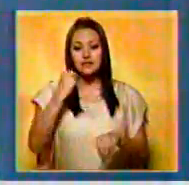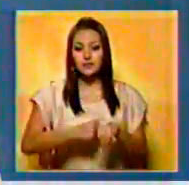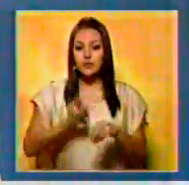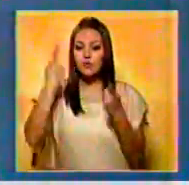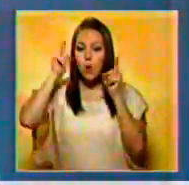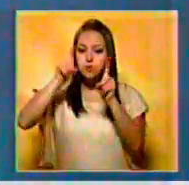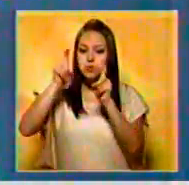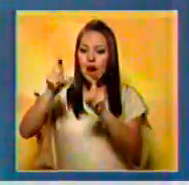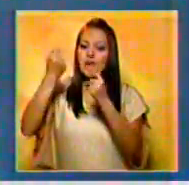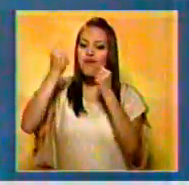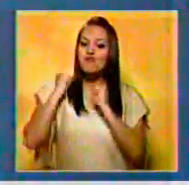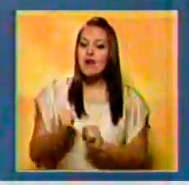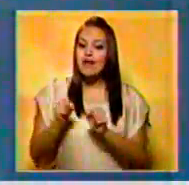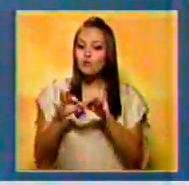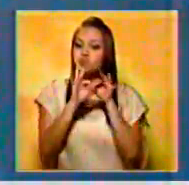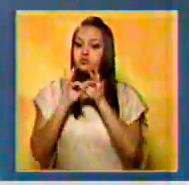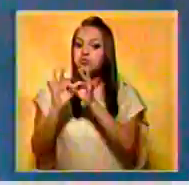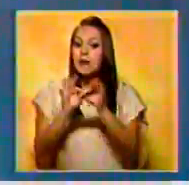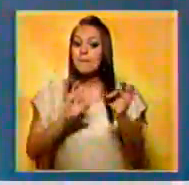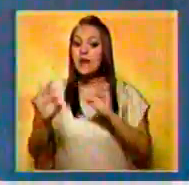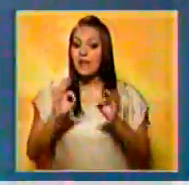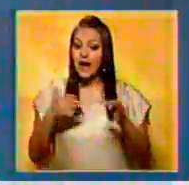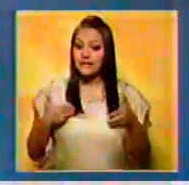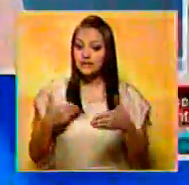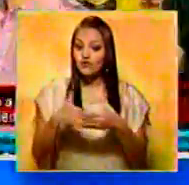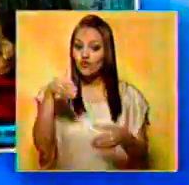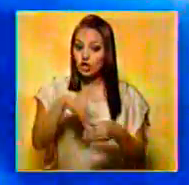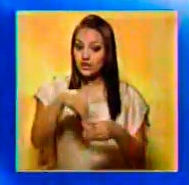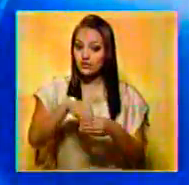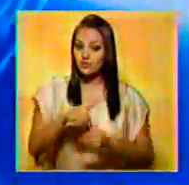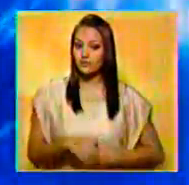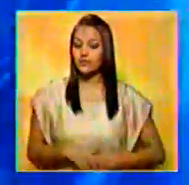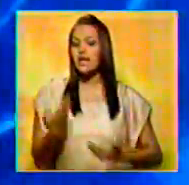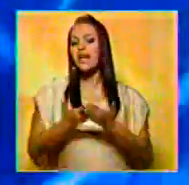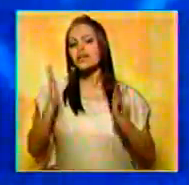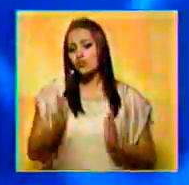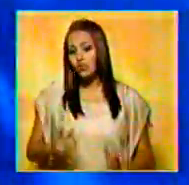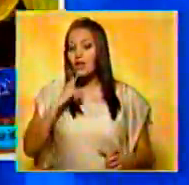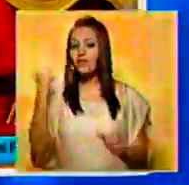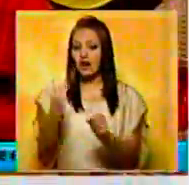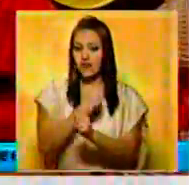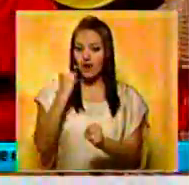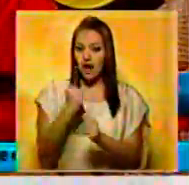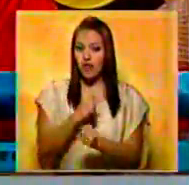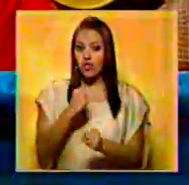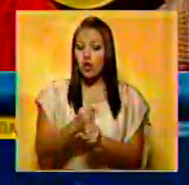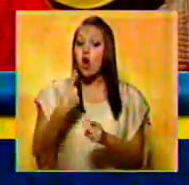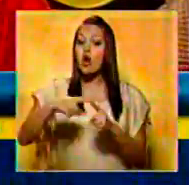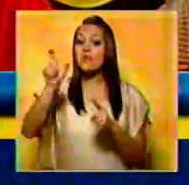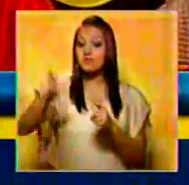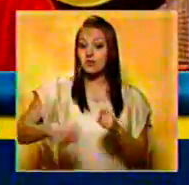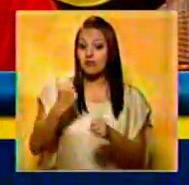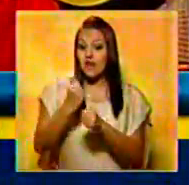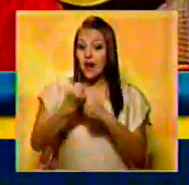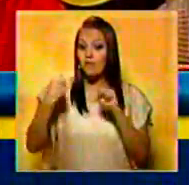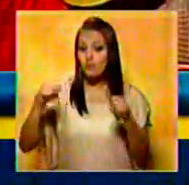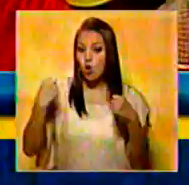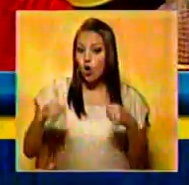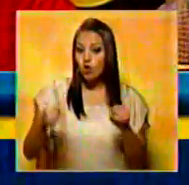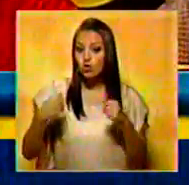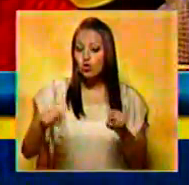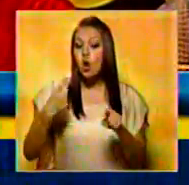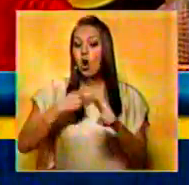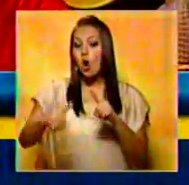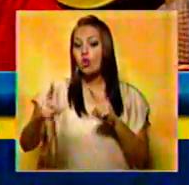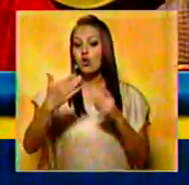de fortalecimiento de la estrategia en la recta final electoral. Veamos. Estudiantes, trabajadores, los motorizados, las